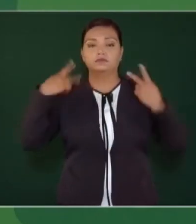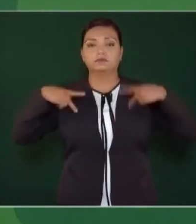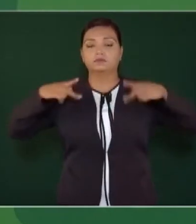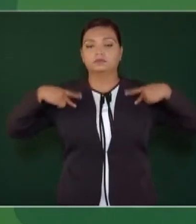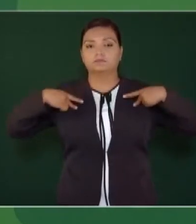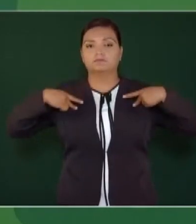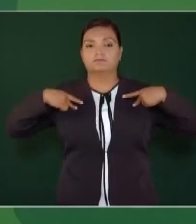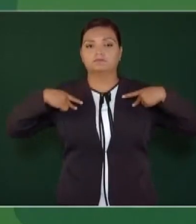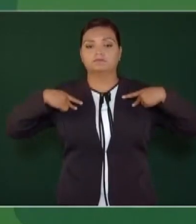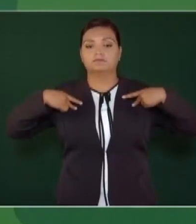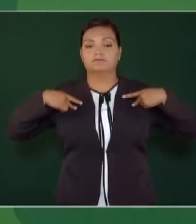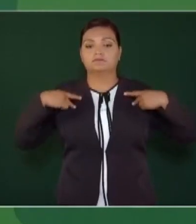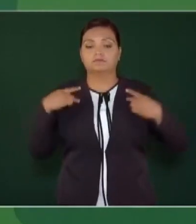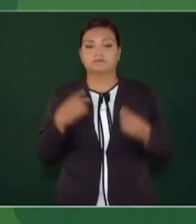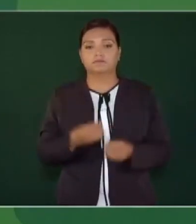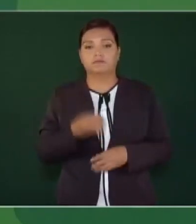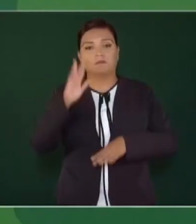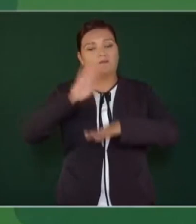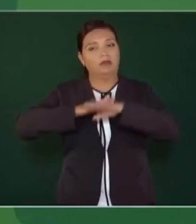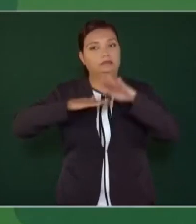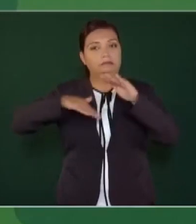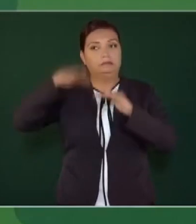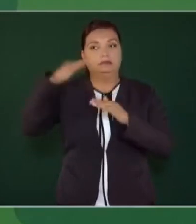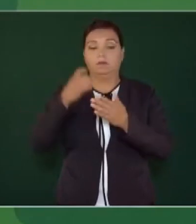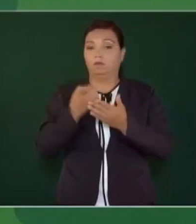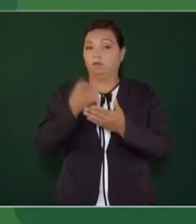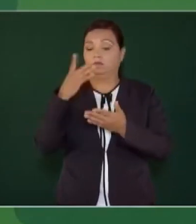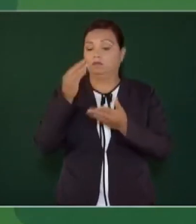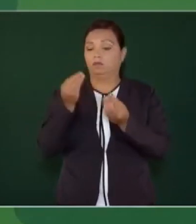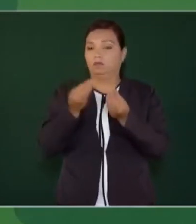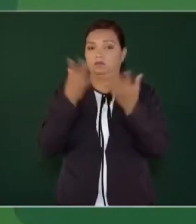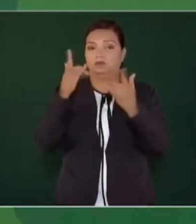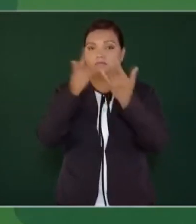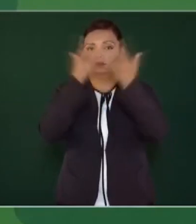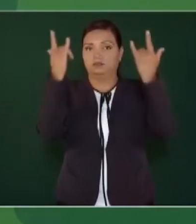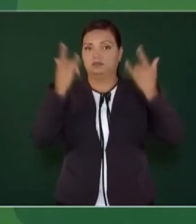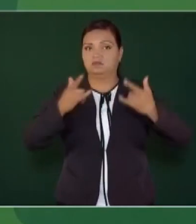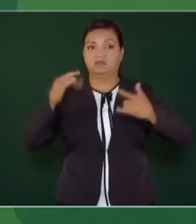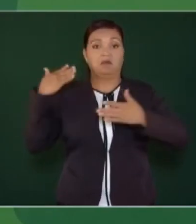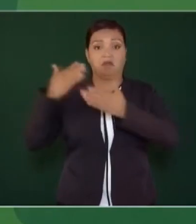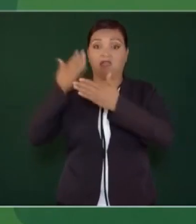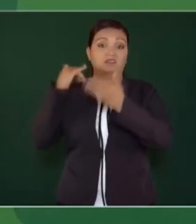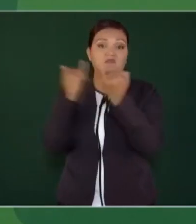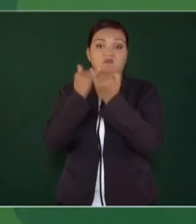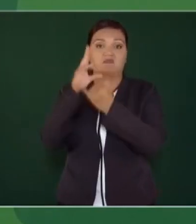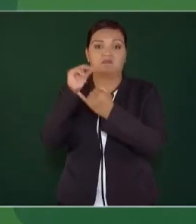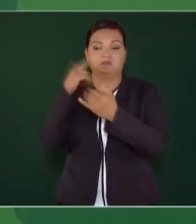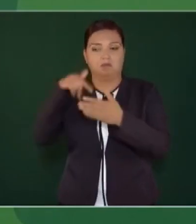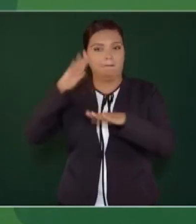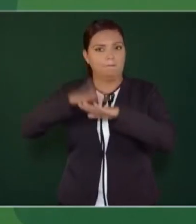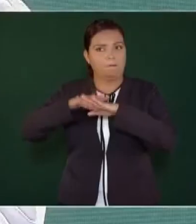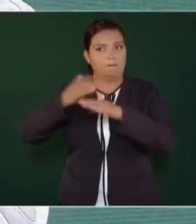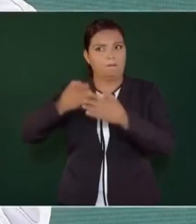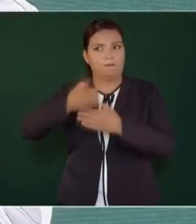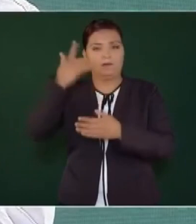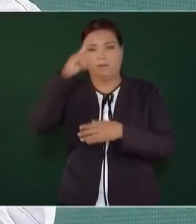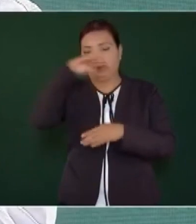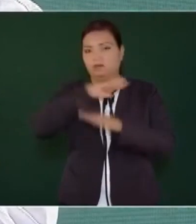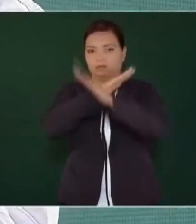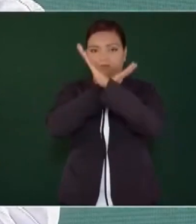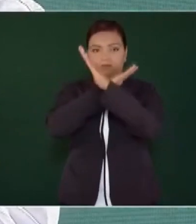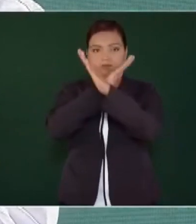es el más alto en la historia, para la